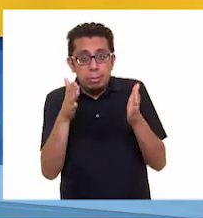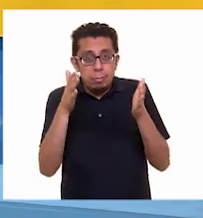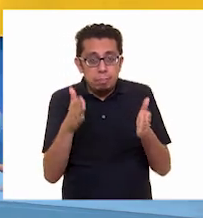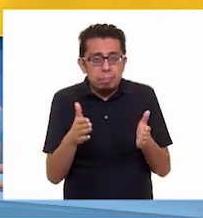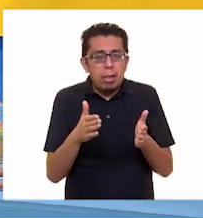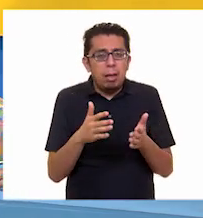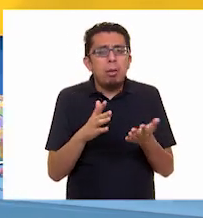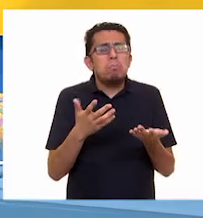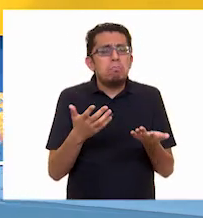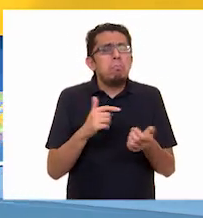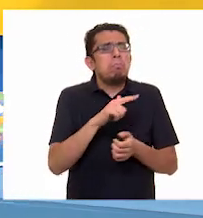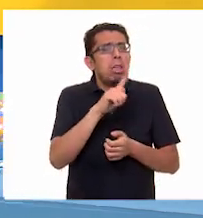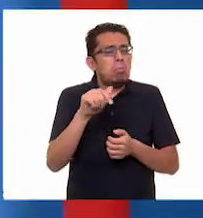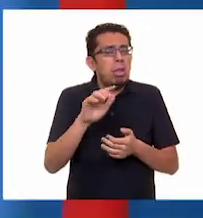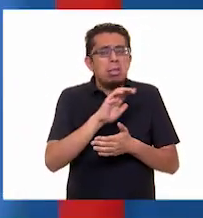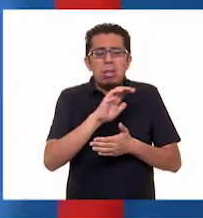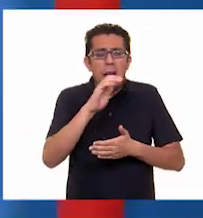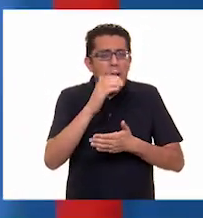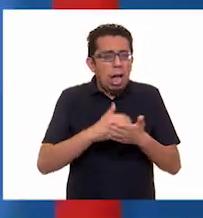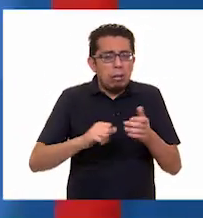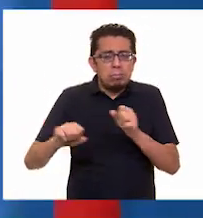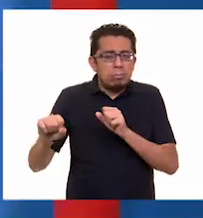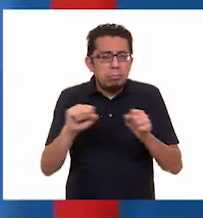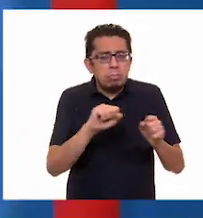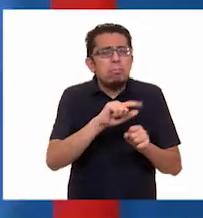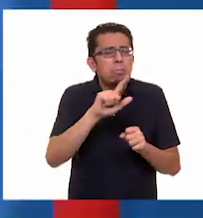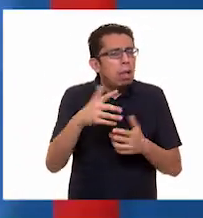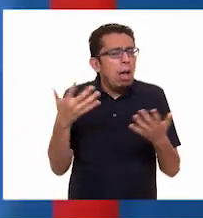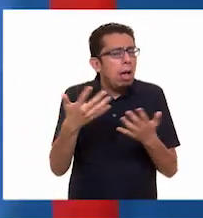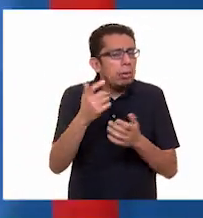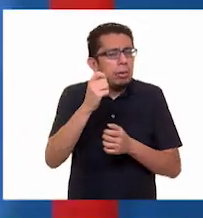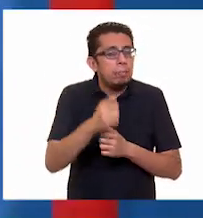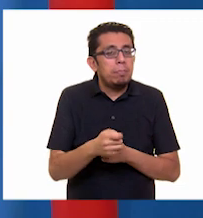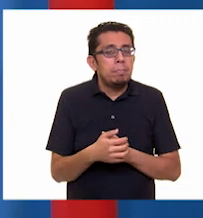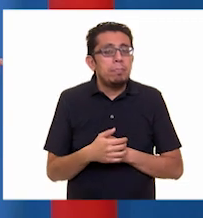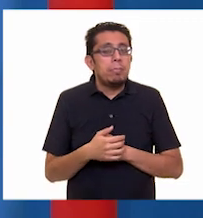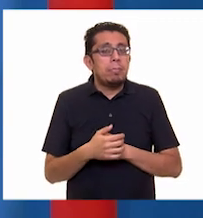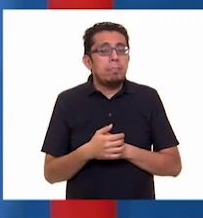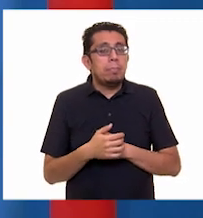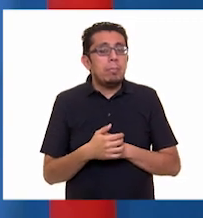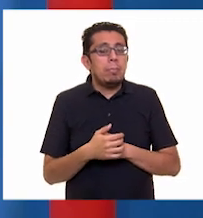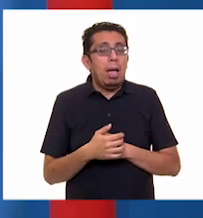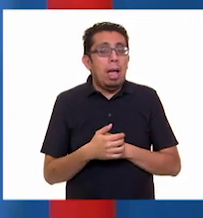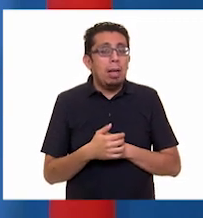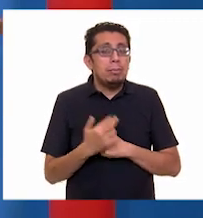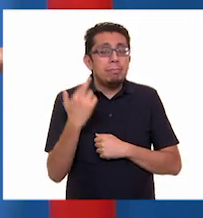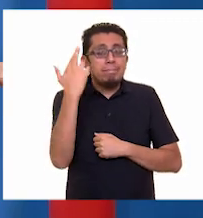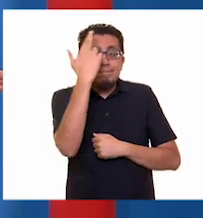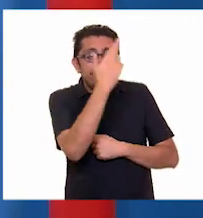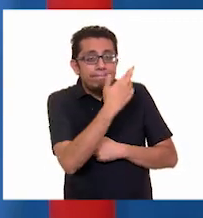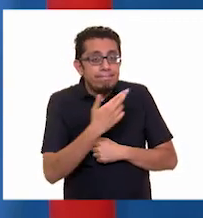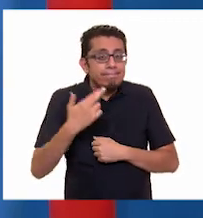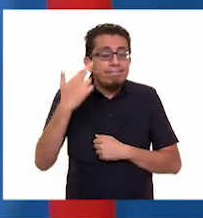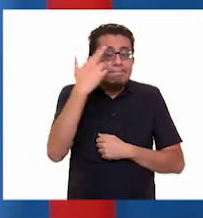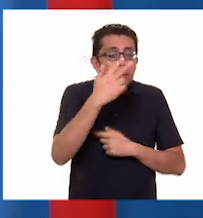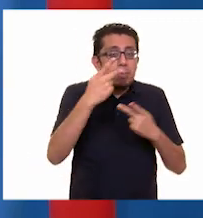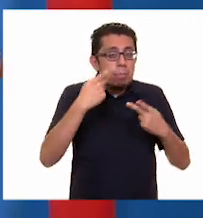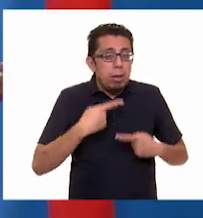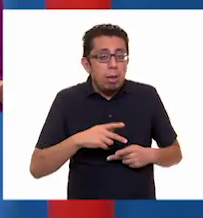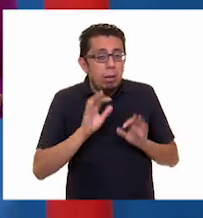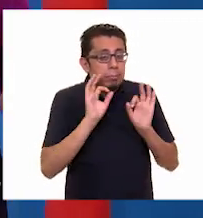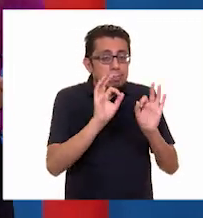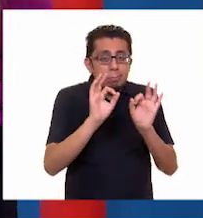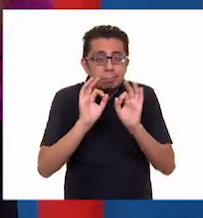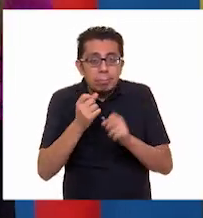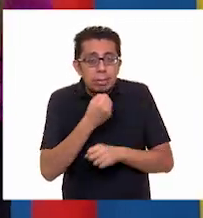debemos realizar? Bueno, entre las principales están revisar que las personas estén sanas y salvas, esperar las